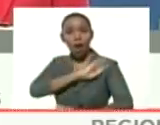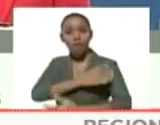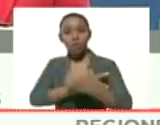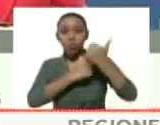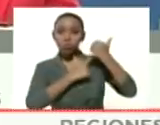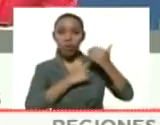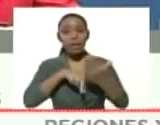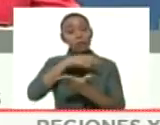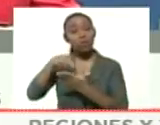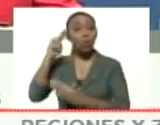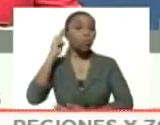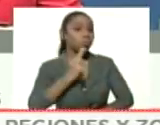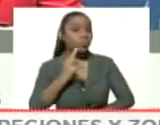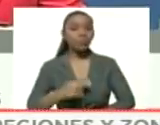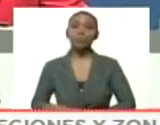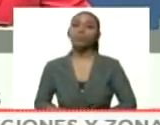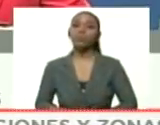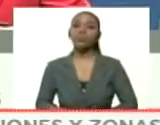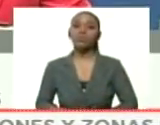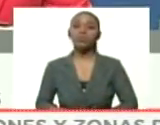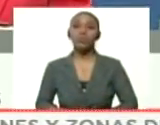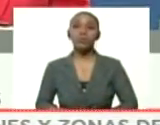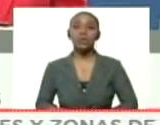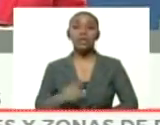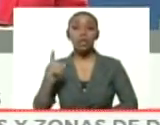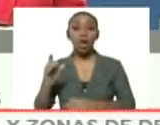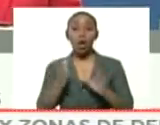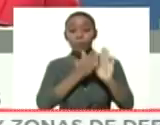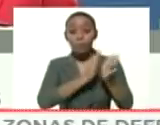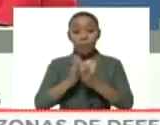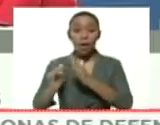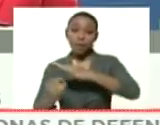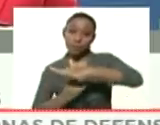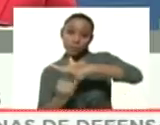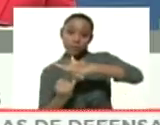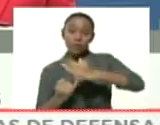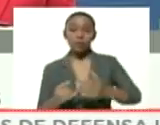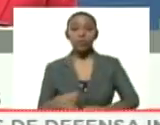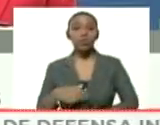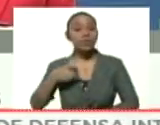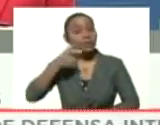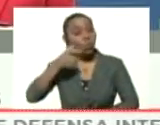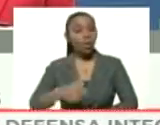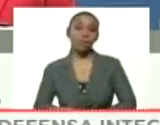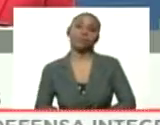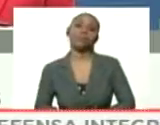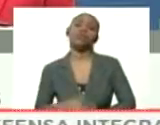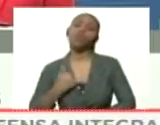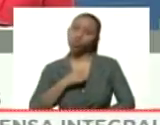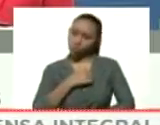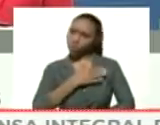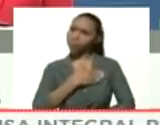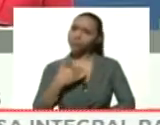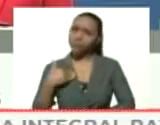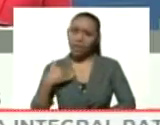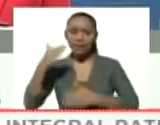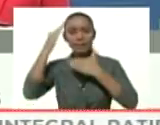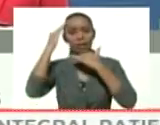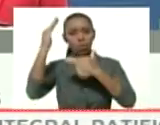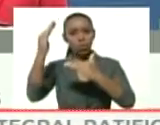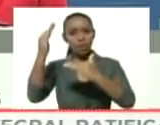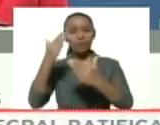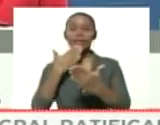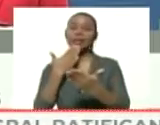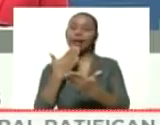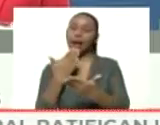Armada Nacional Bolivariana y con los organismos de seguridad. Nosotros queríamos saludar y